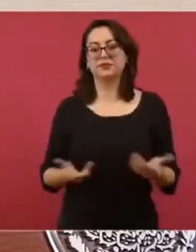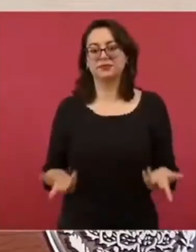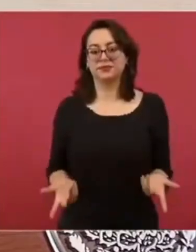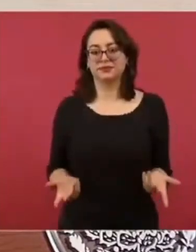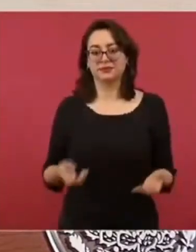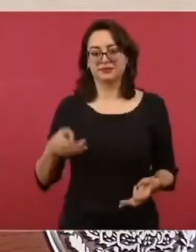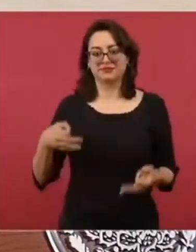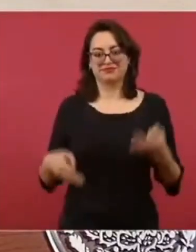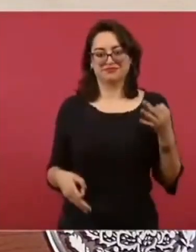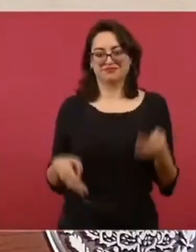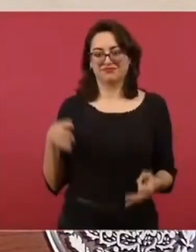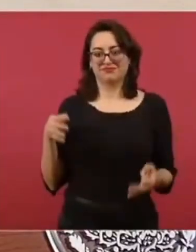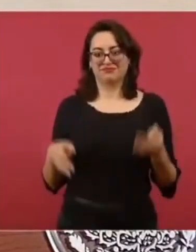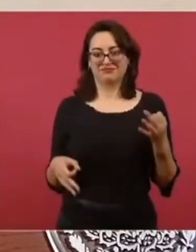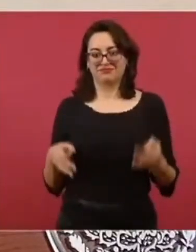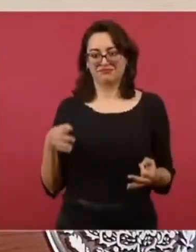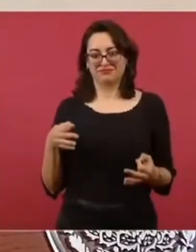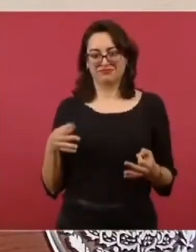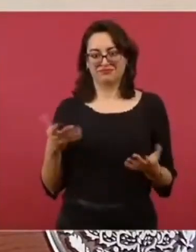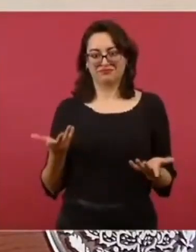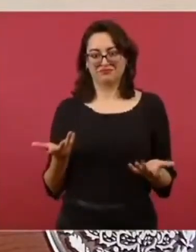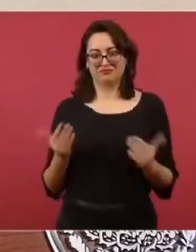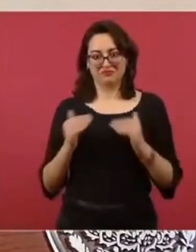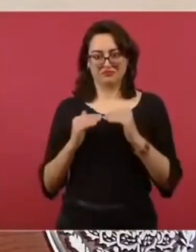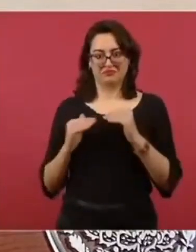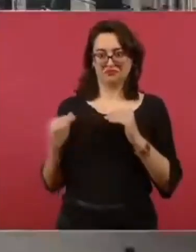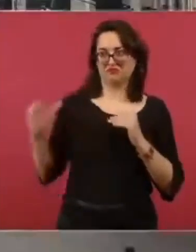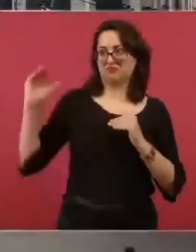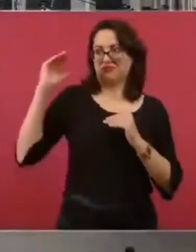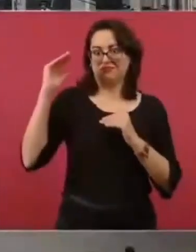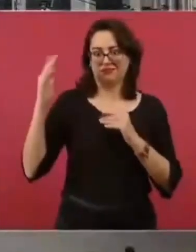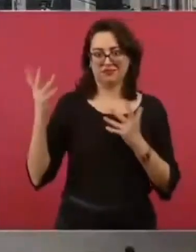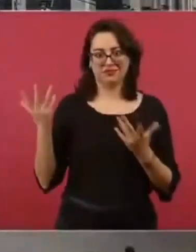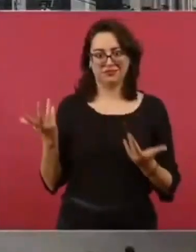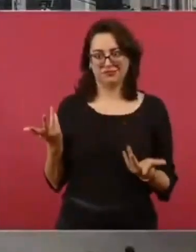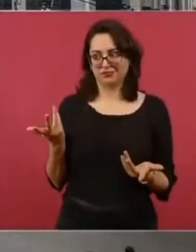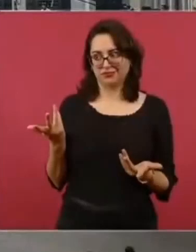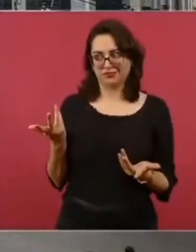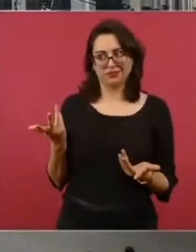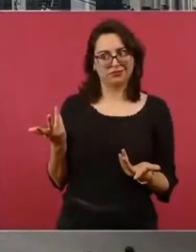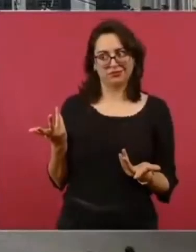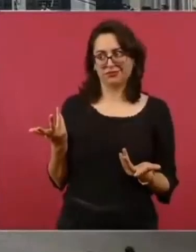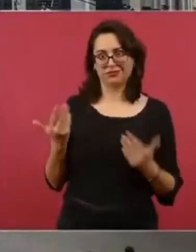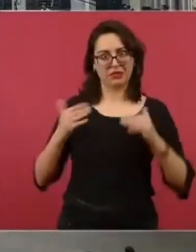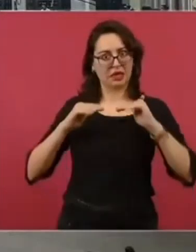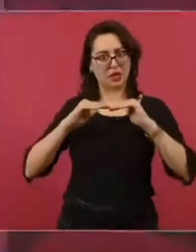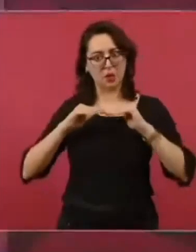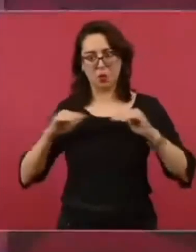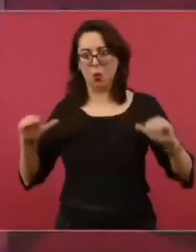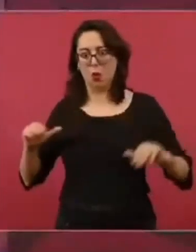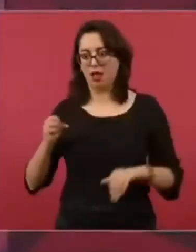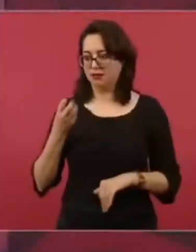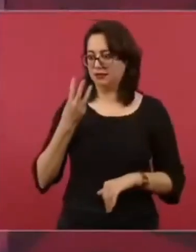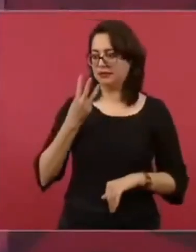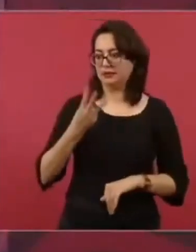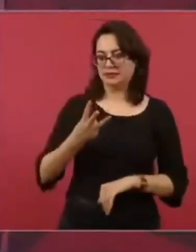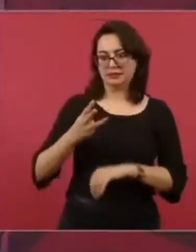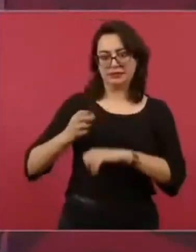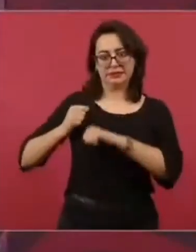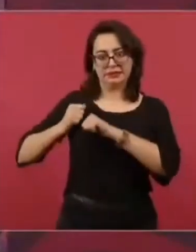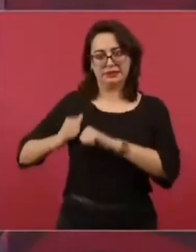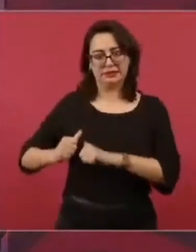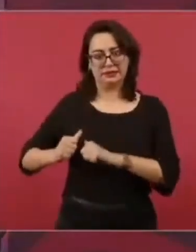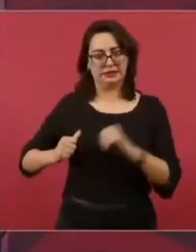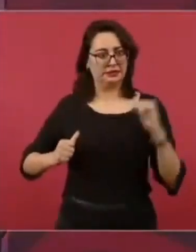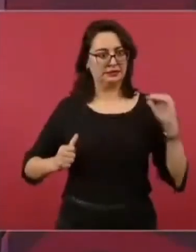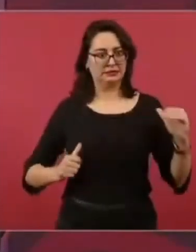poderes quieren ser los legisladores